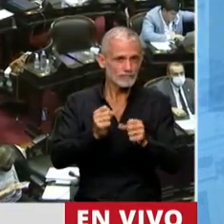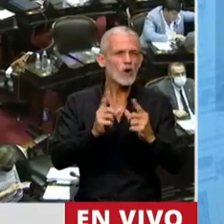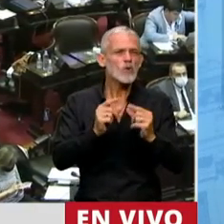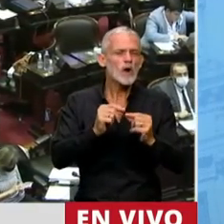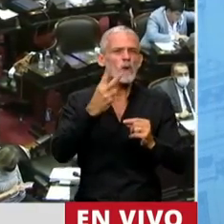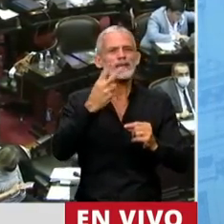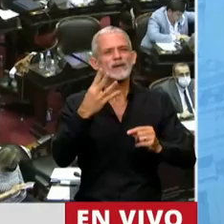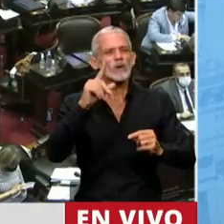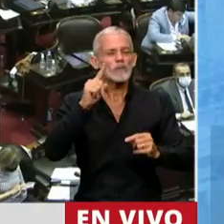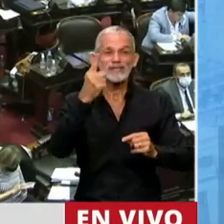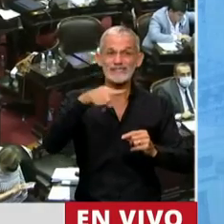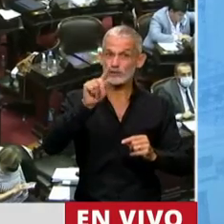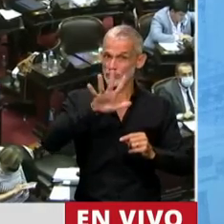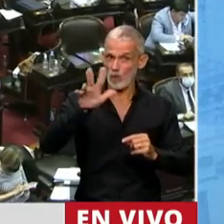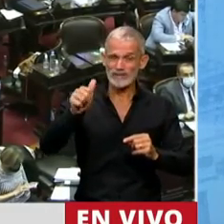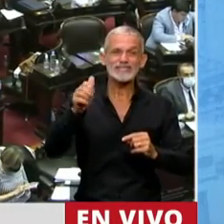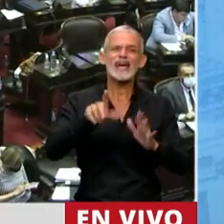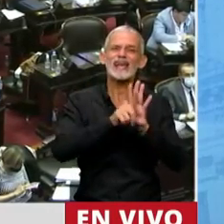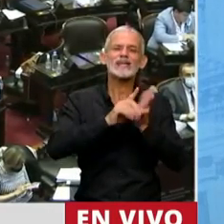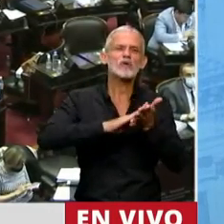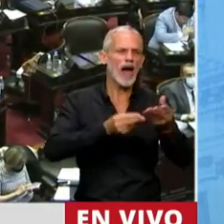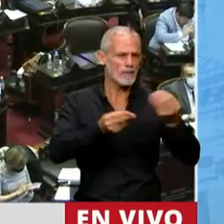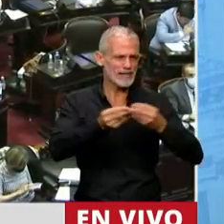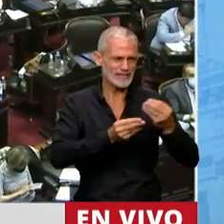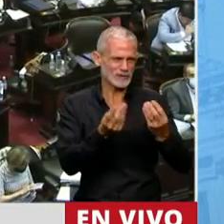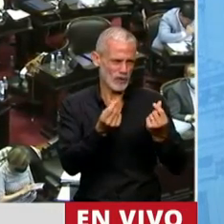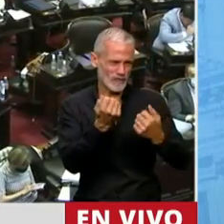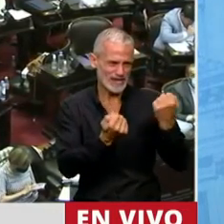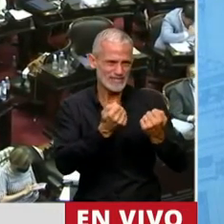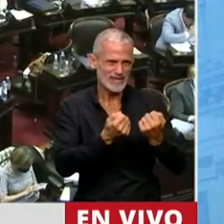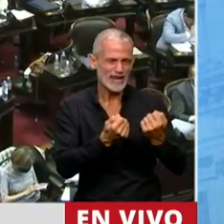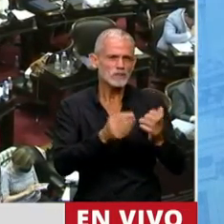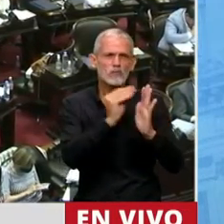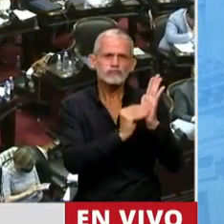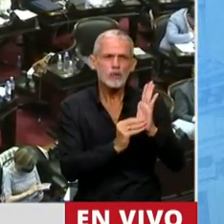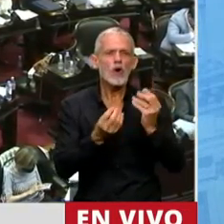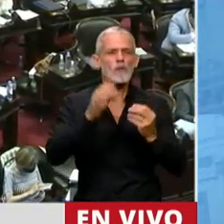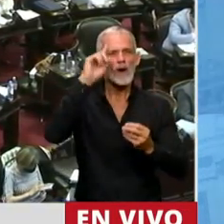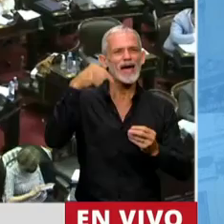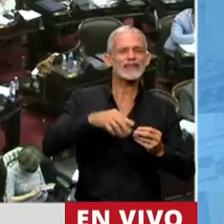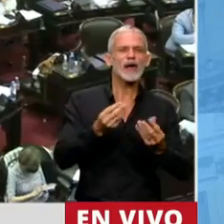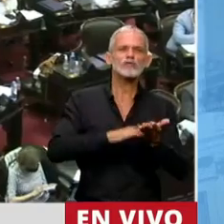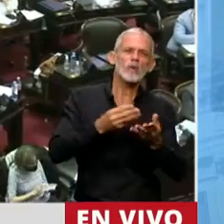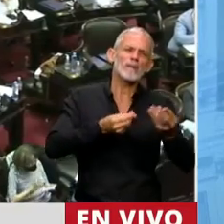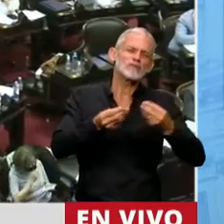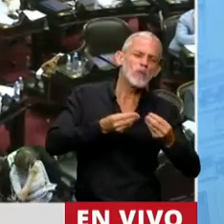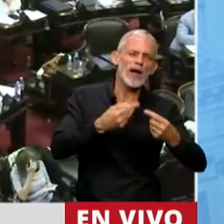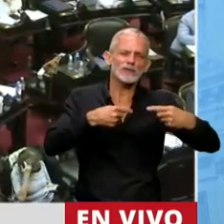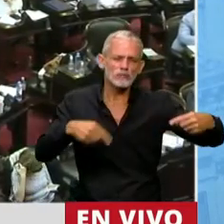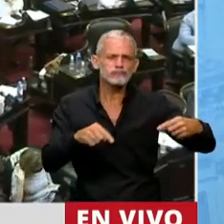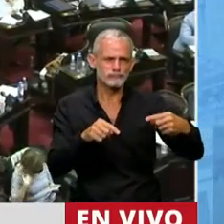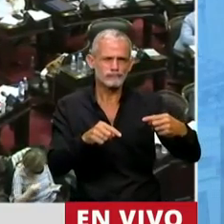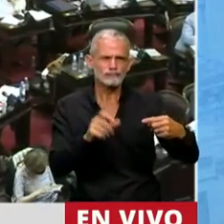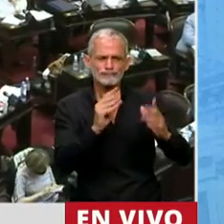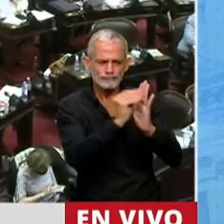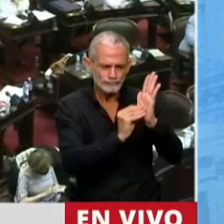número 2456 la ley de administración financiera que fijó el funcionamiento del Estado en cuanto a presupuesto, contabilidad, tesorería